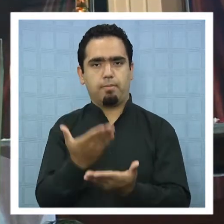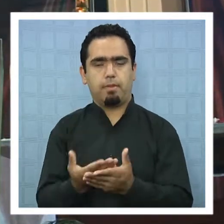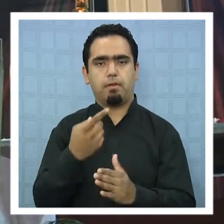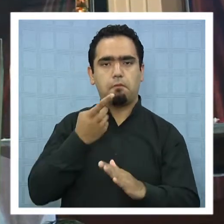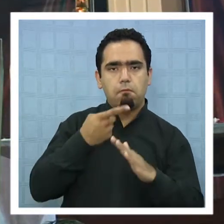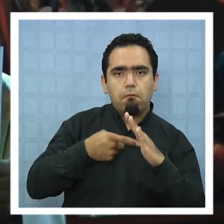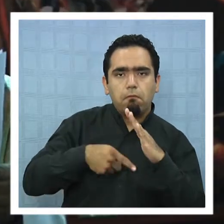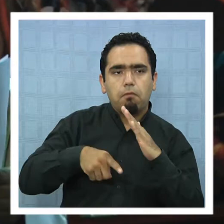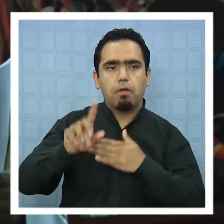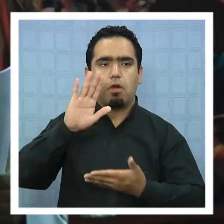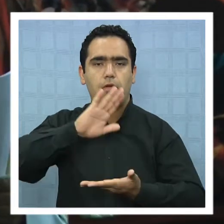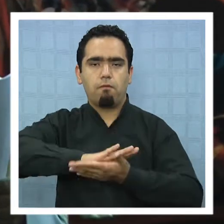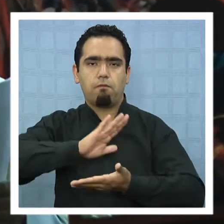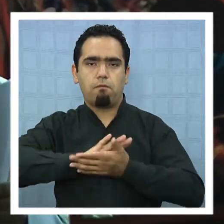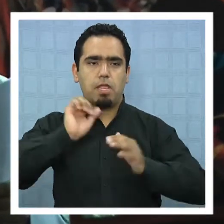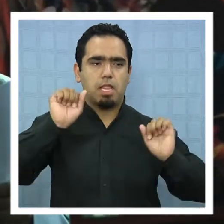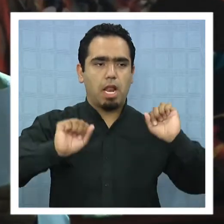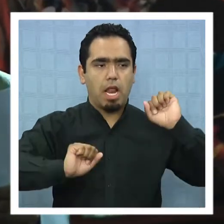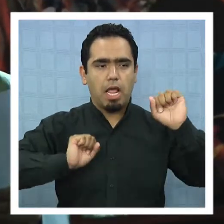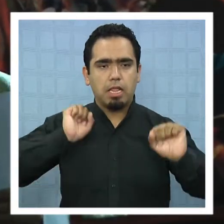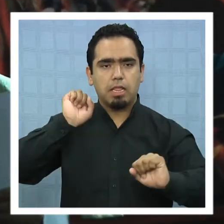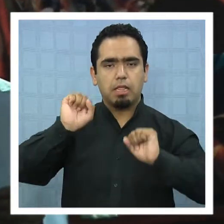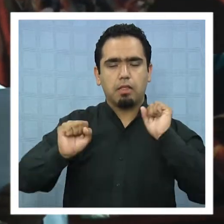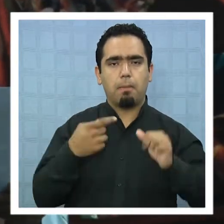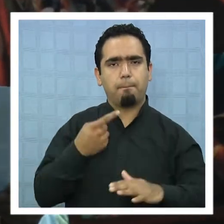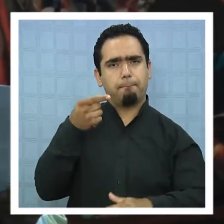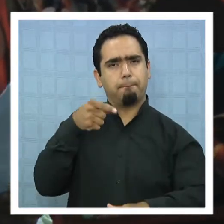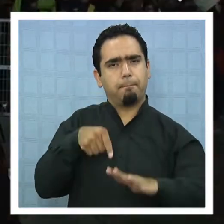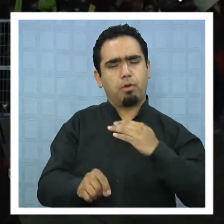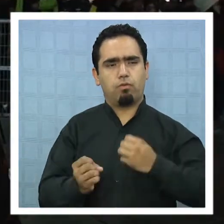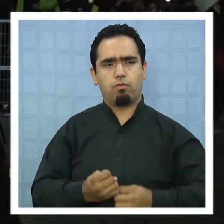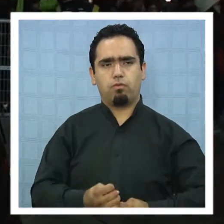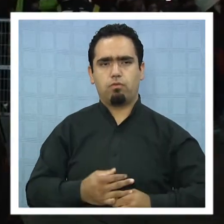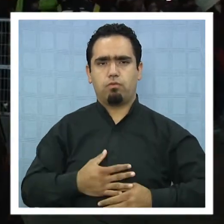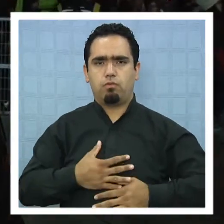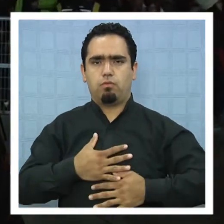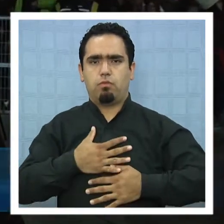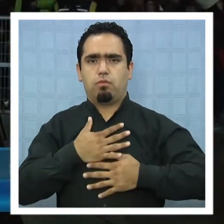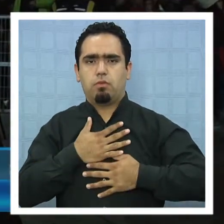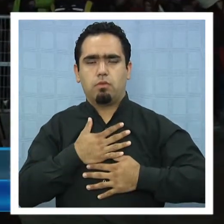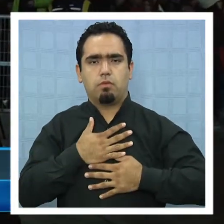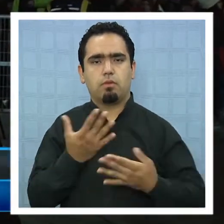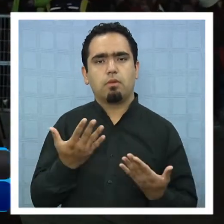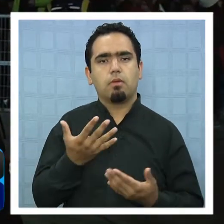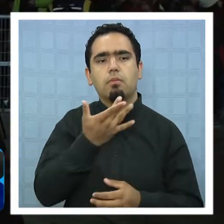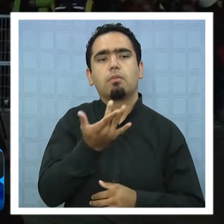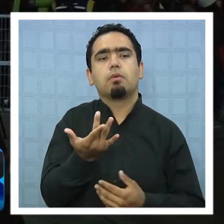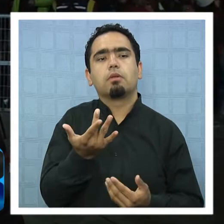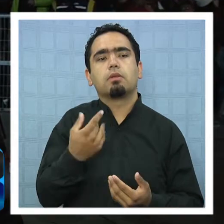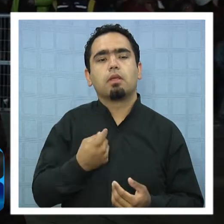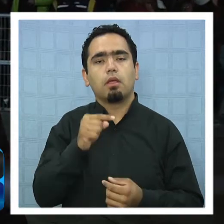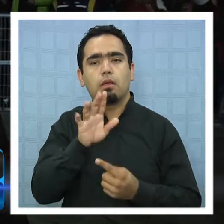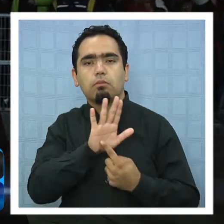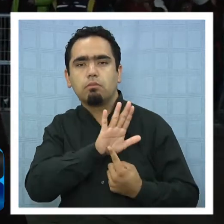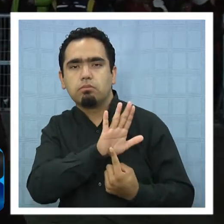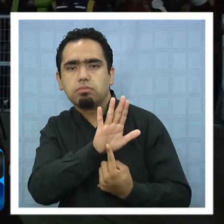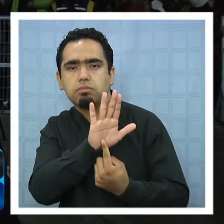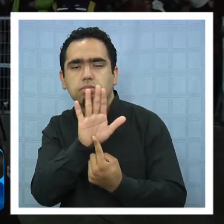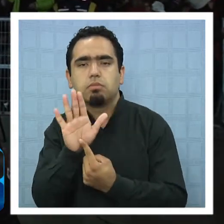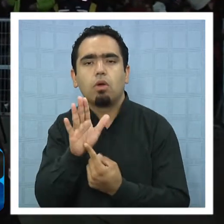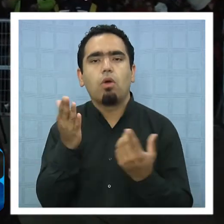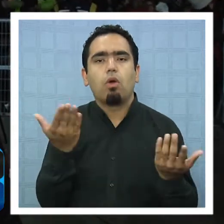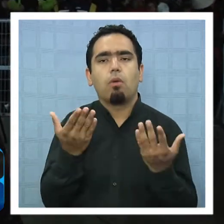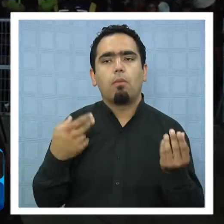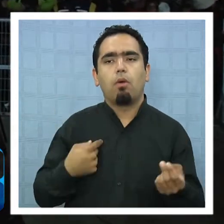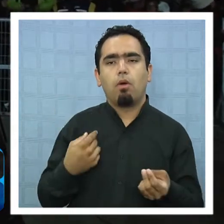la fiesta de la Tirana. Pero estoy profundamente emocionada y conmovida porque la manifestación que le